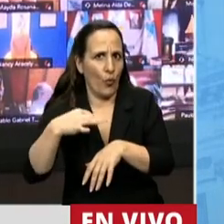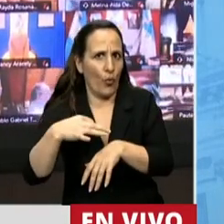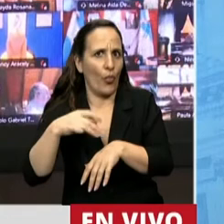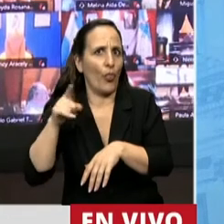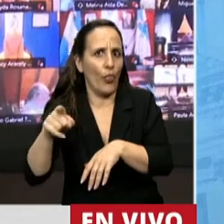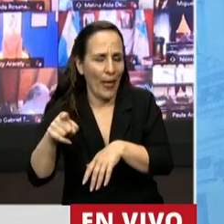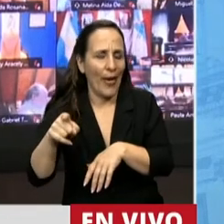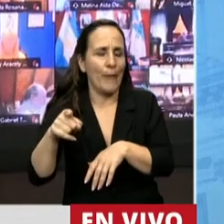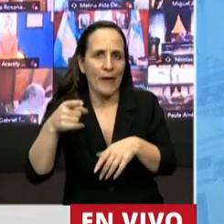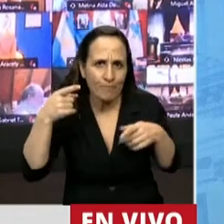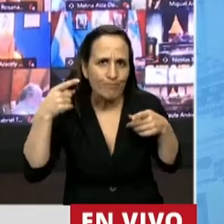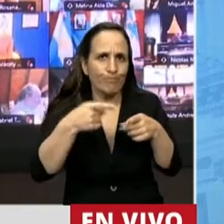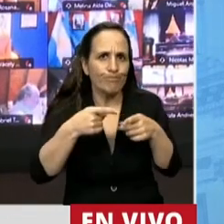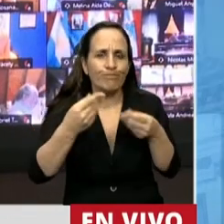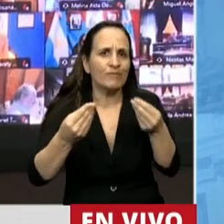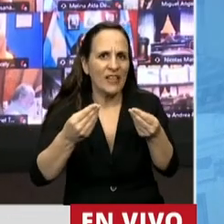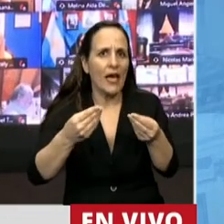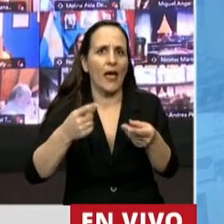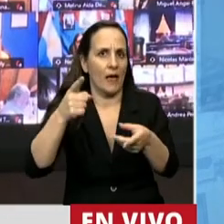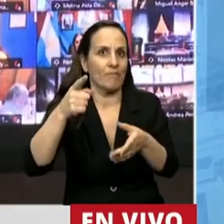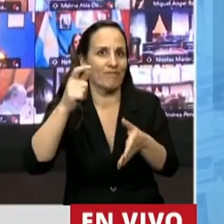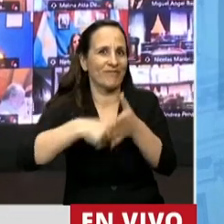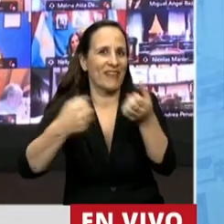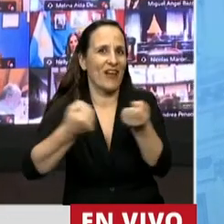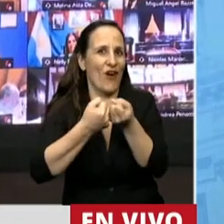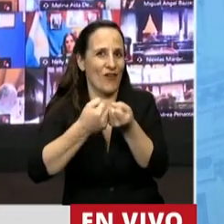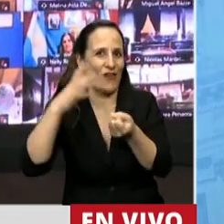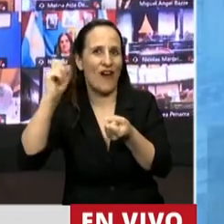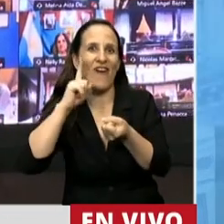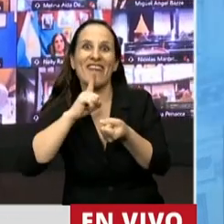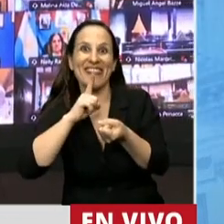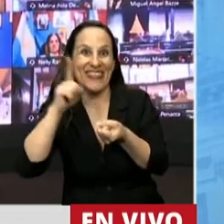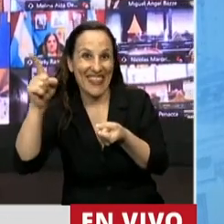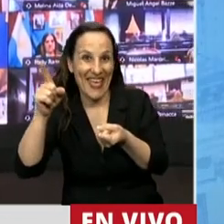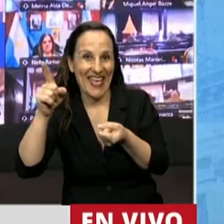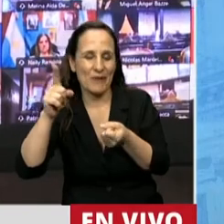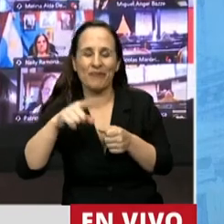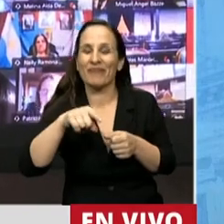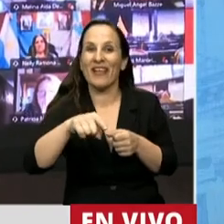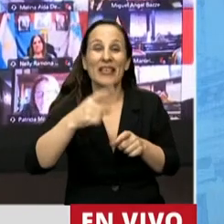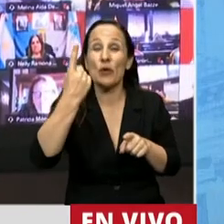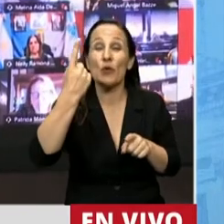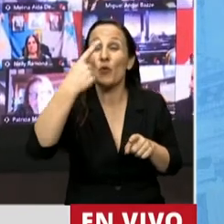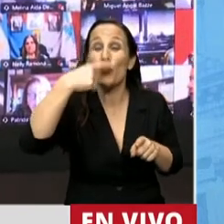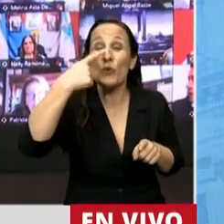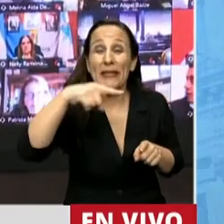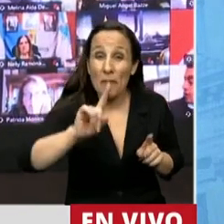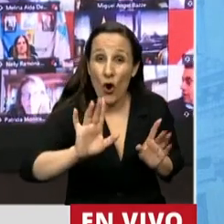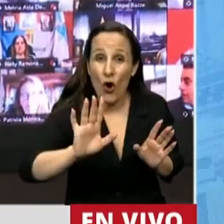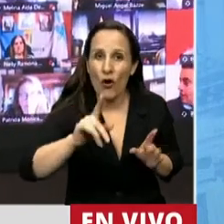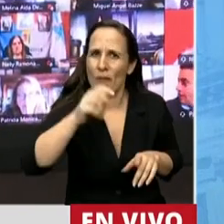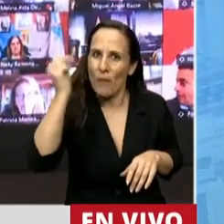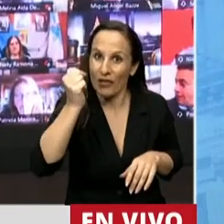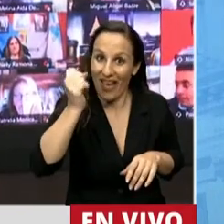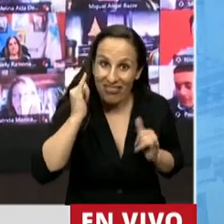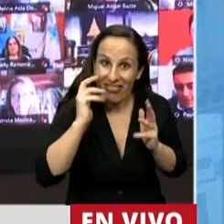depósito del acuerdo en la sede de la Organización Internacional del Trabajo. Y una última cosa que me parece importante